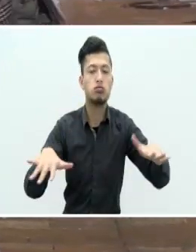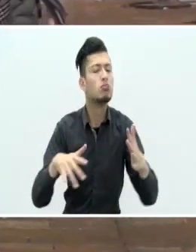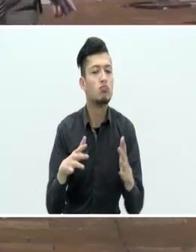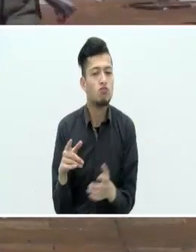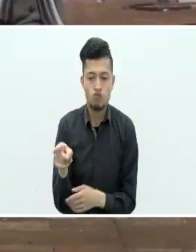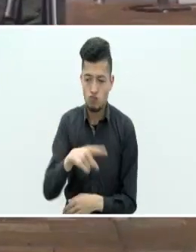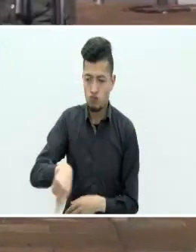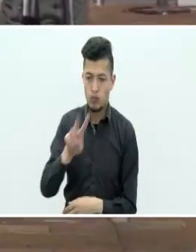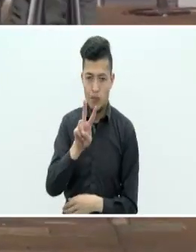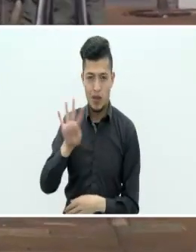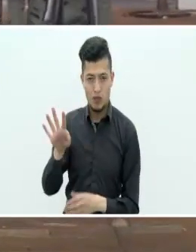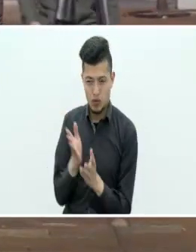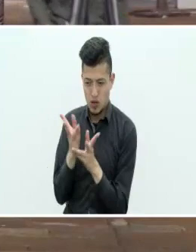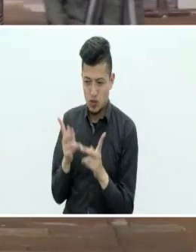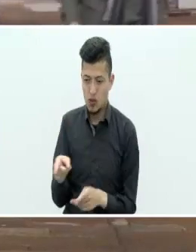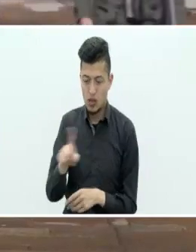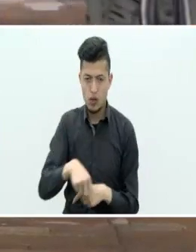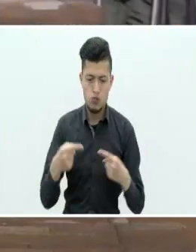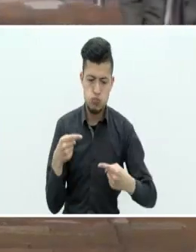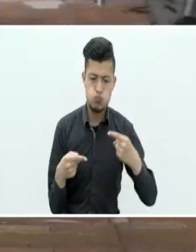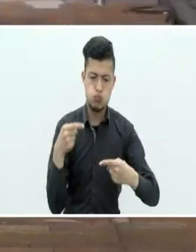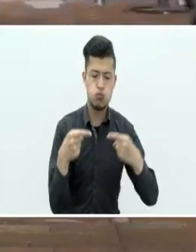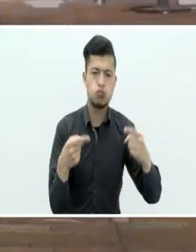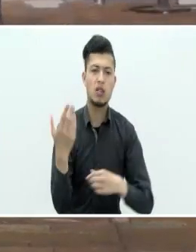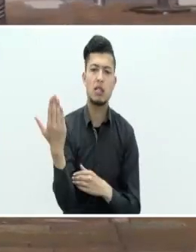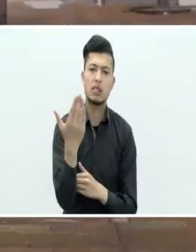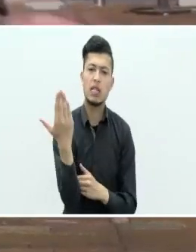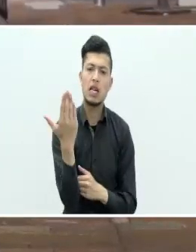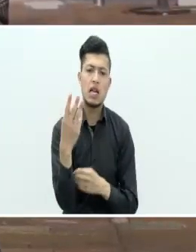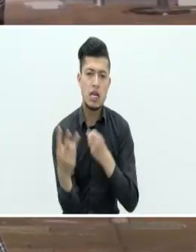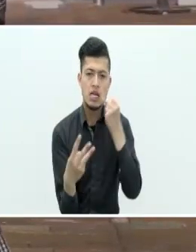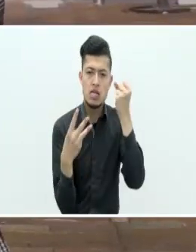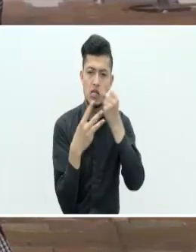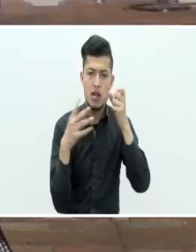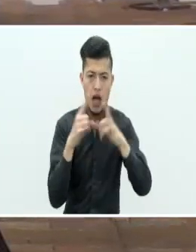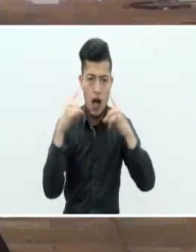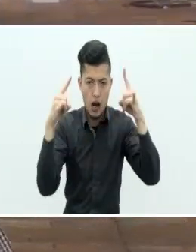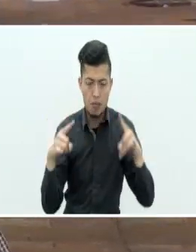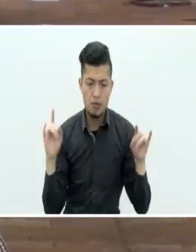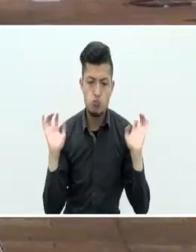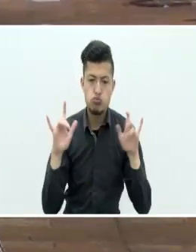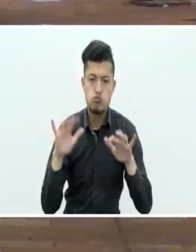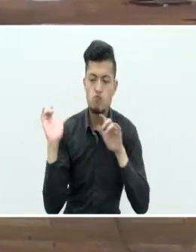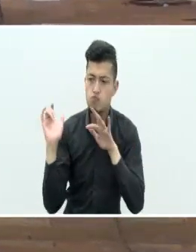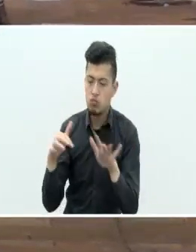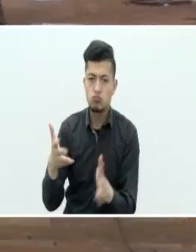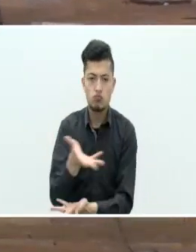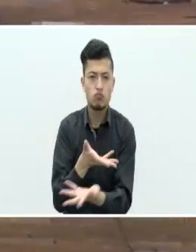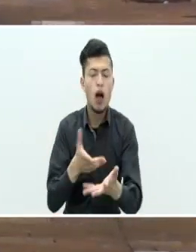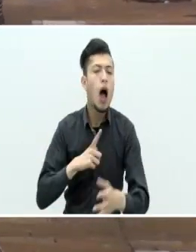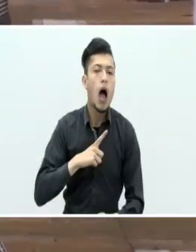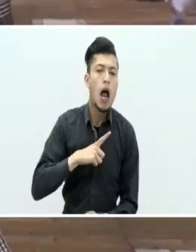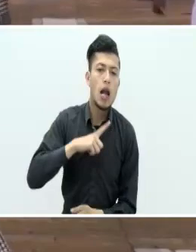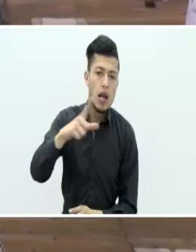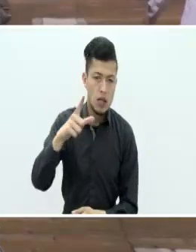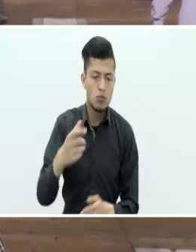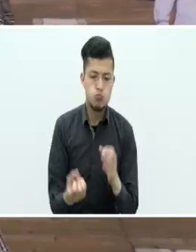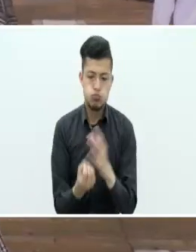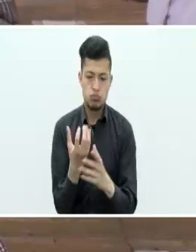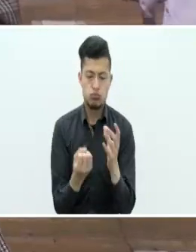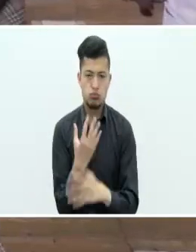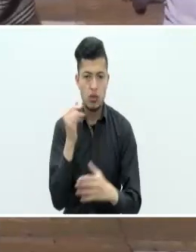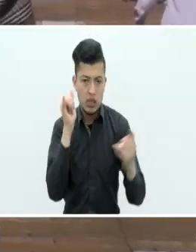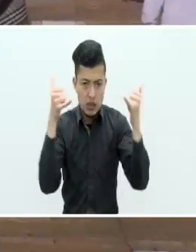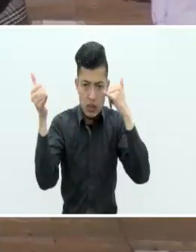quienes participaron en el campamento Cine Alcena, en donde además tuvieron la oportunidad de liderar una producción cinematográfica con